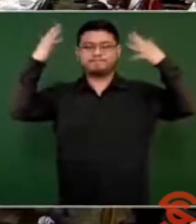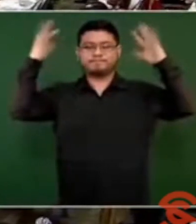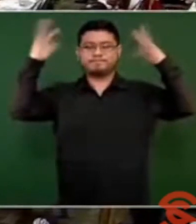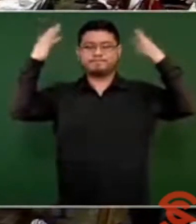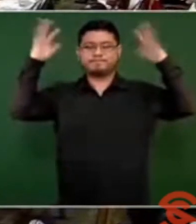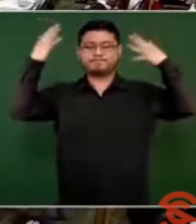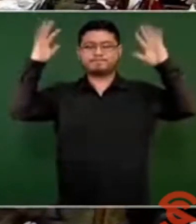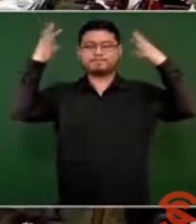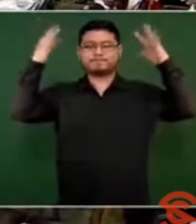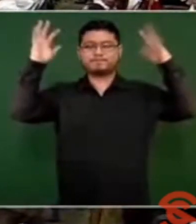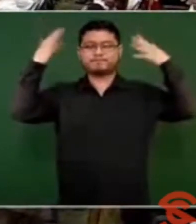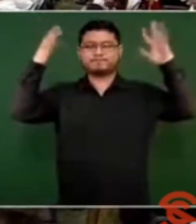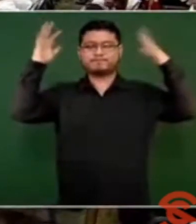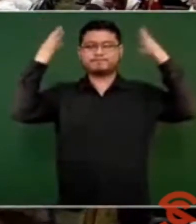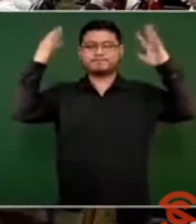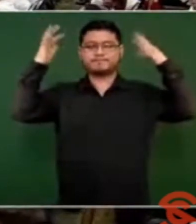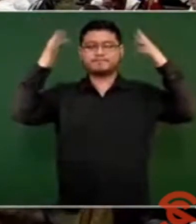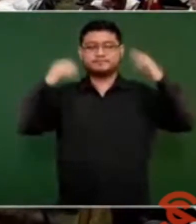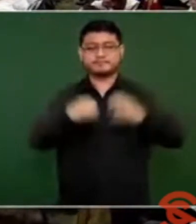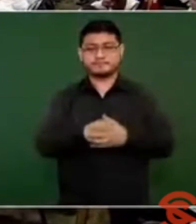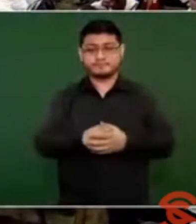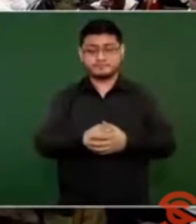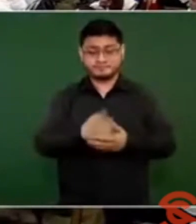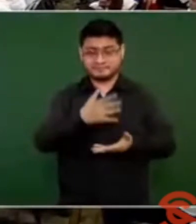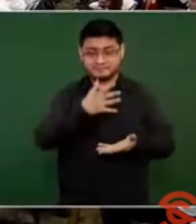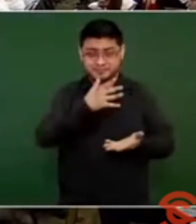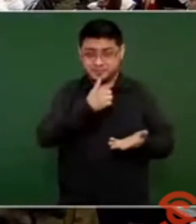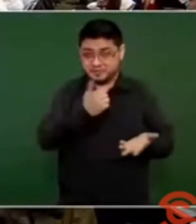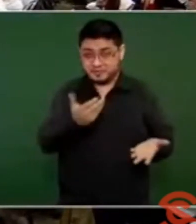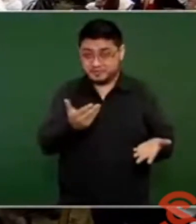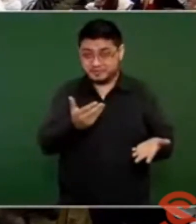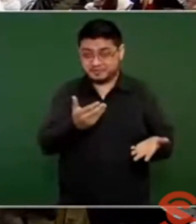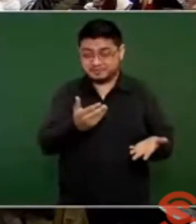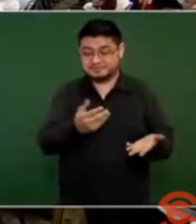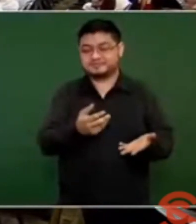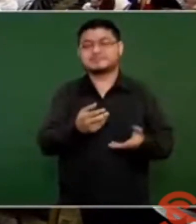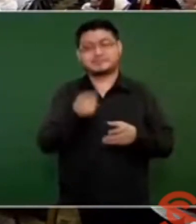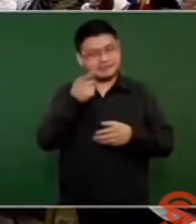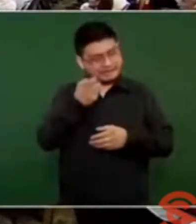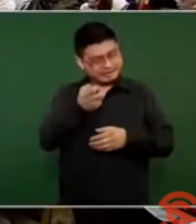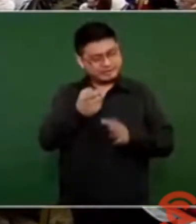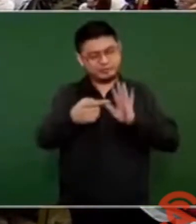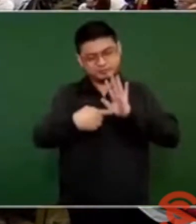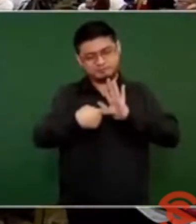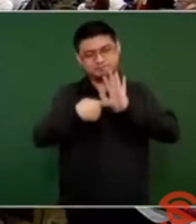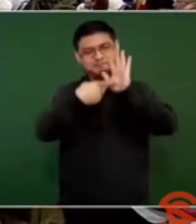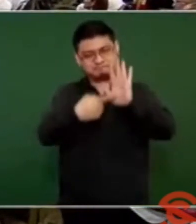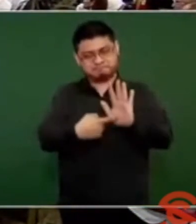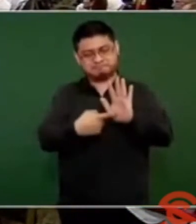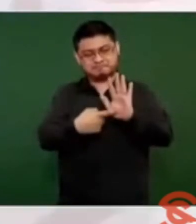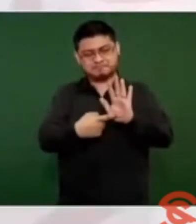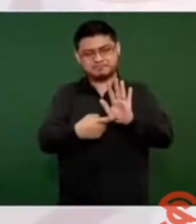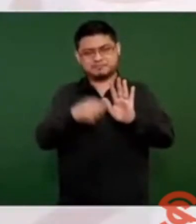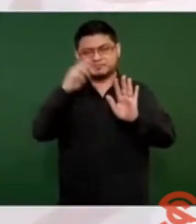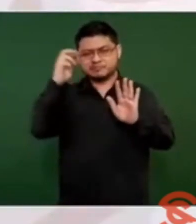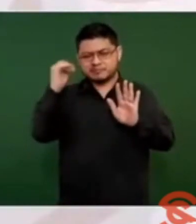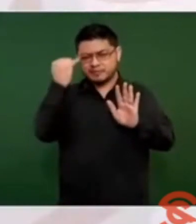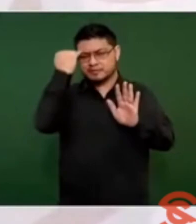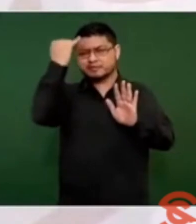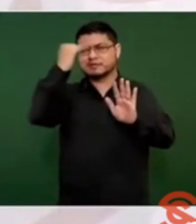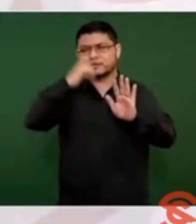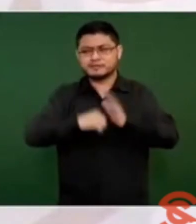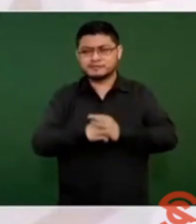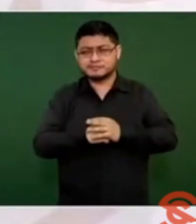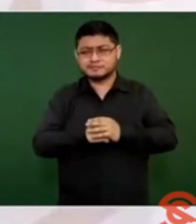No se podría, esta es una enseñanza mayor, rescatar a México sin